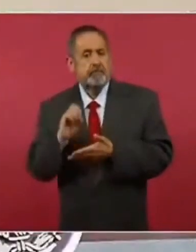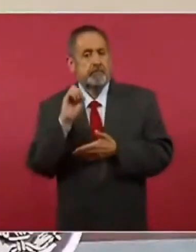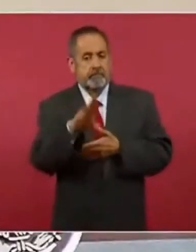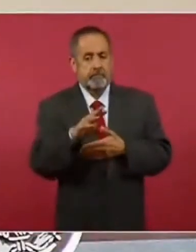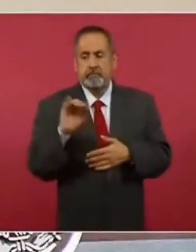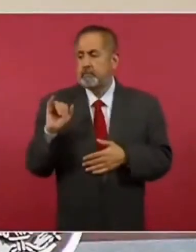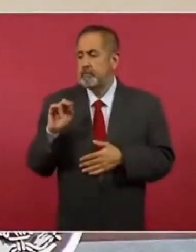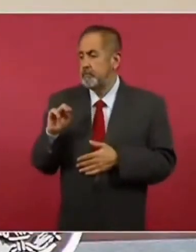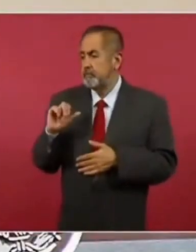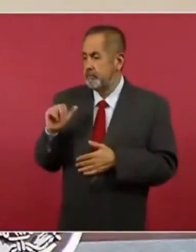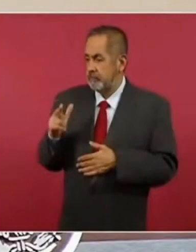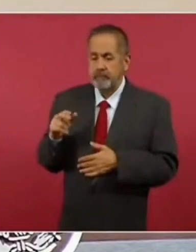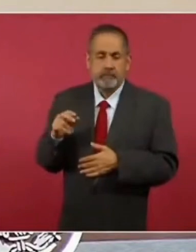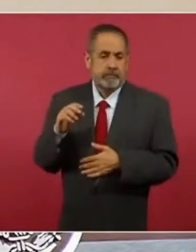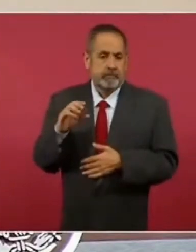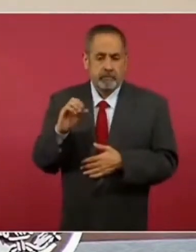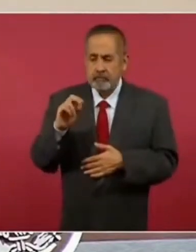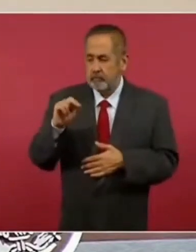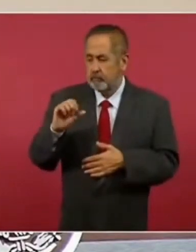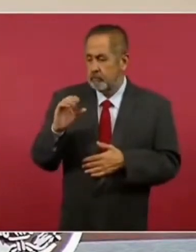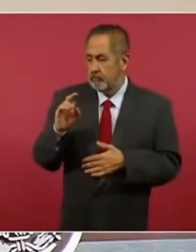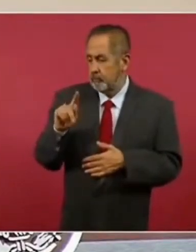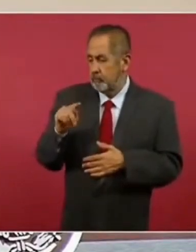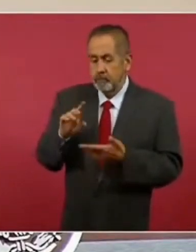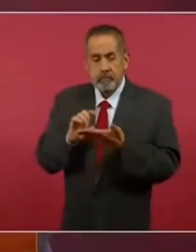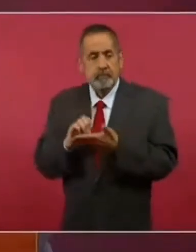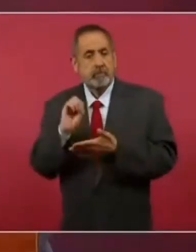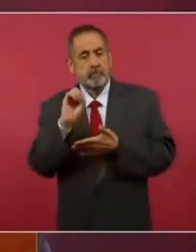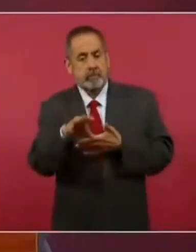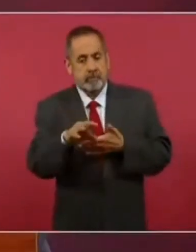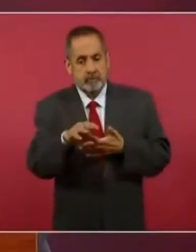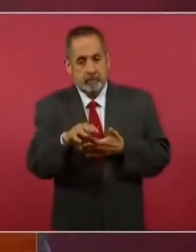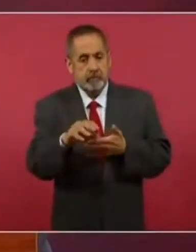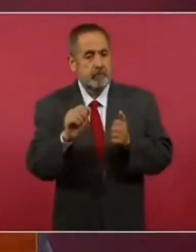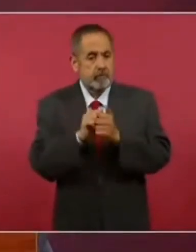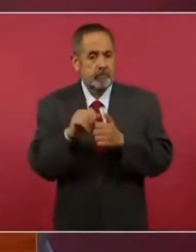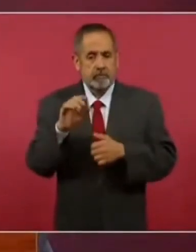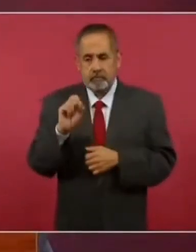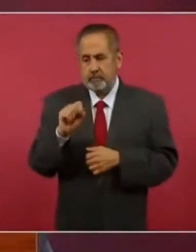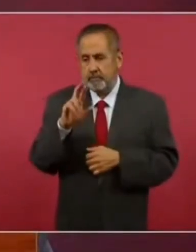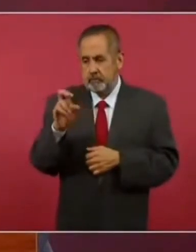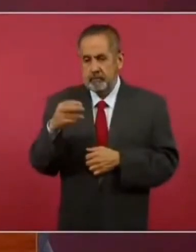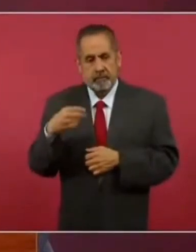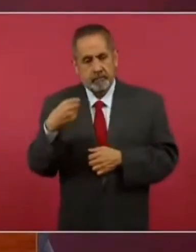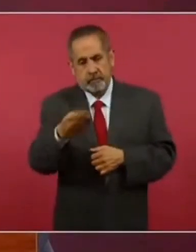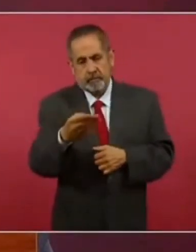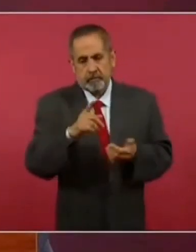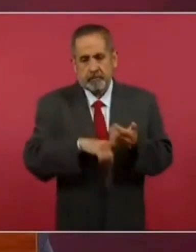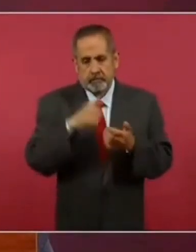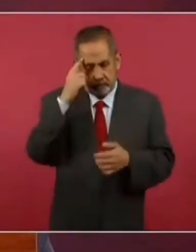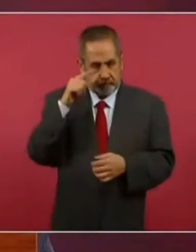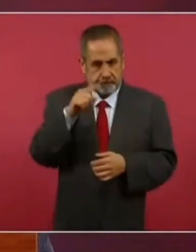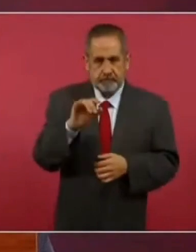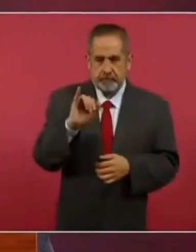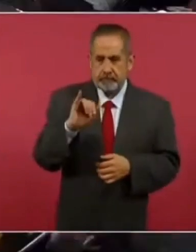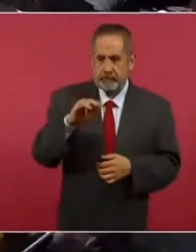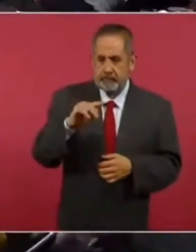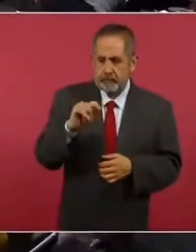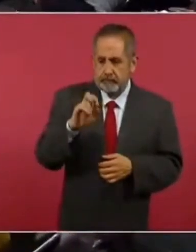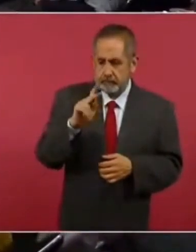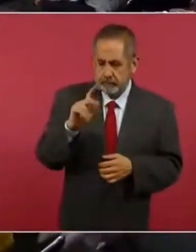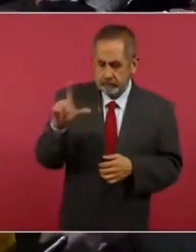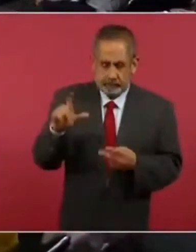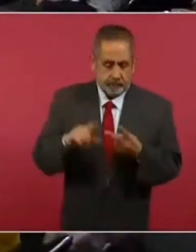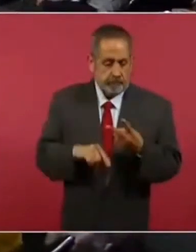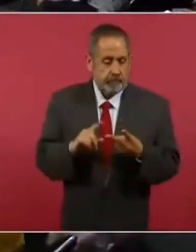y la Secretaría de Cultura a través de la Secretaría de Relaciones Exteriores. Tenemos vínculos con